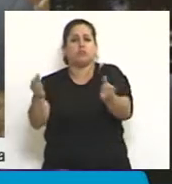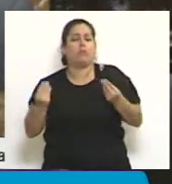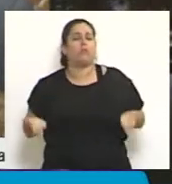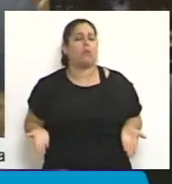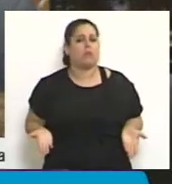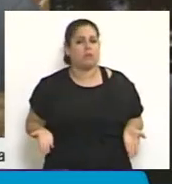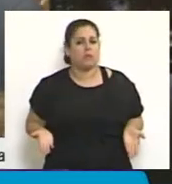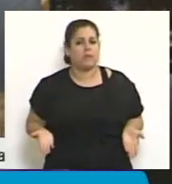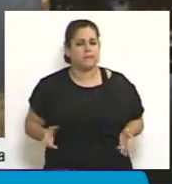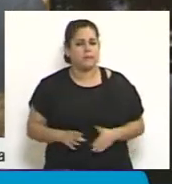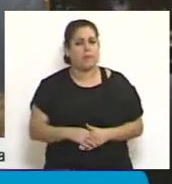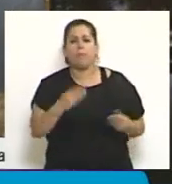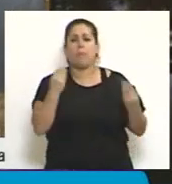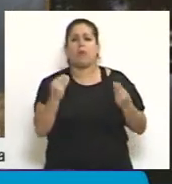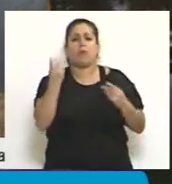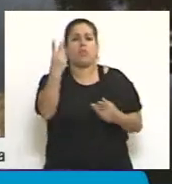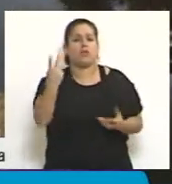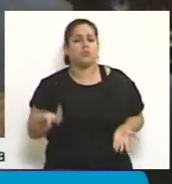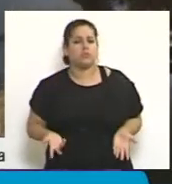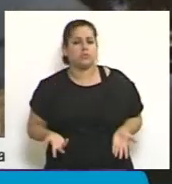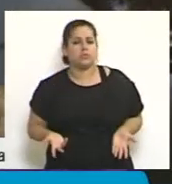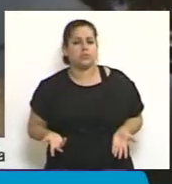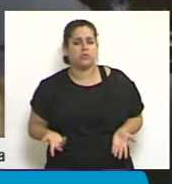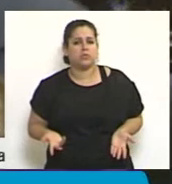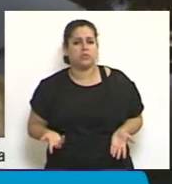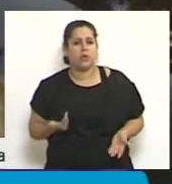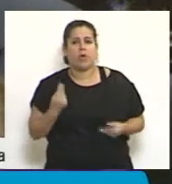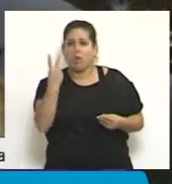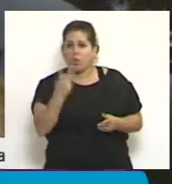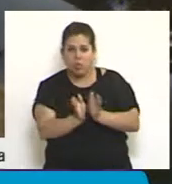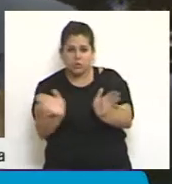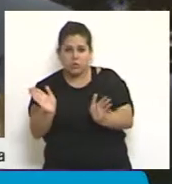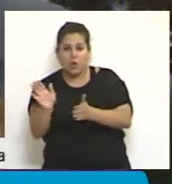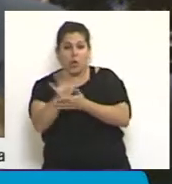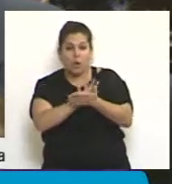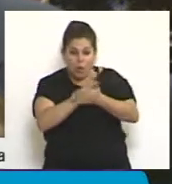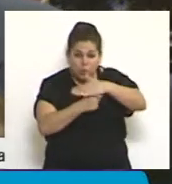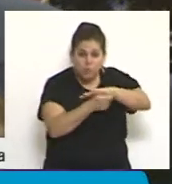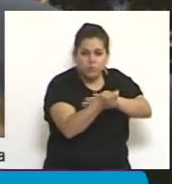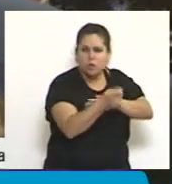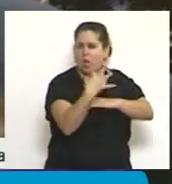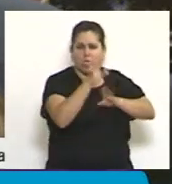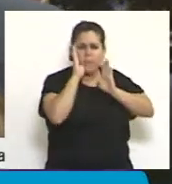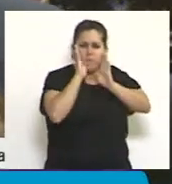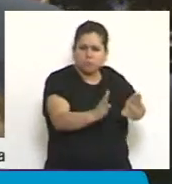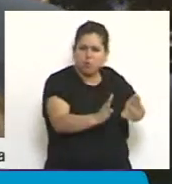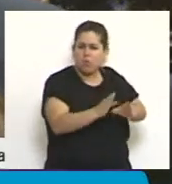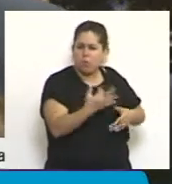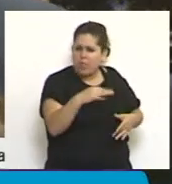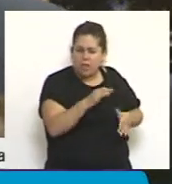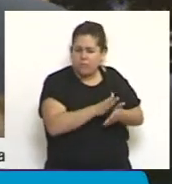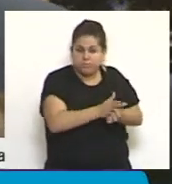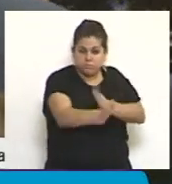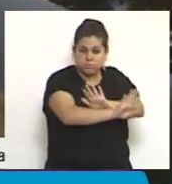dos? ¿Por qué? La corrupción tiene que ser atacada en su conjunto, no puede